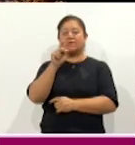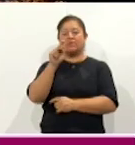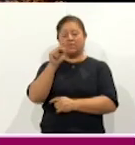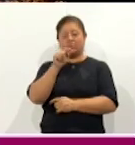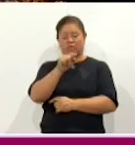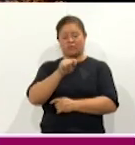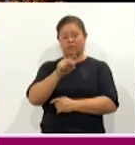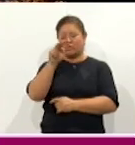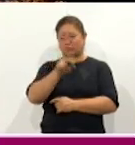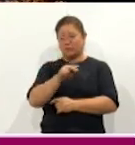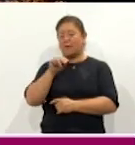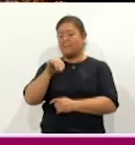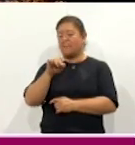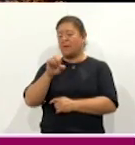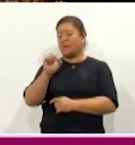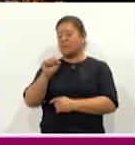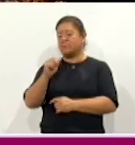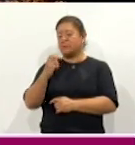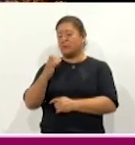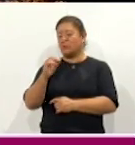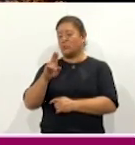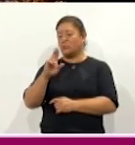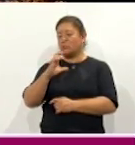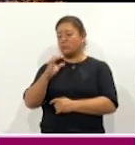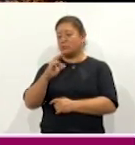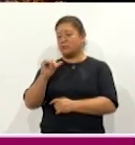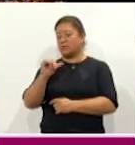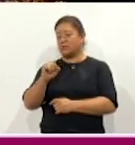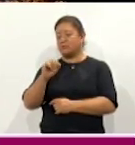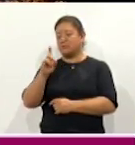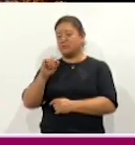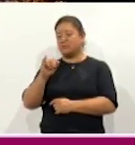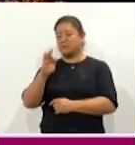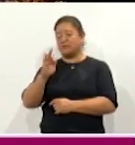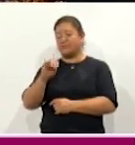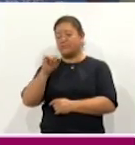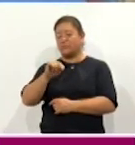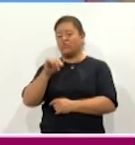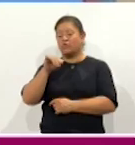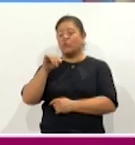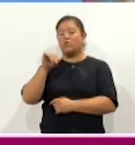.meescuchas.dif.gov.mx